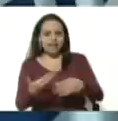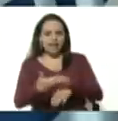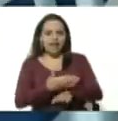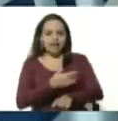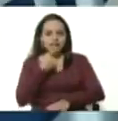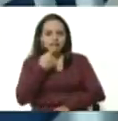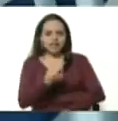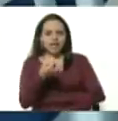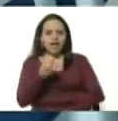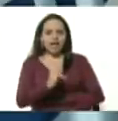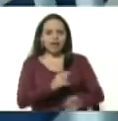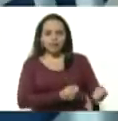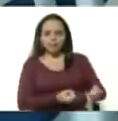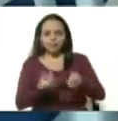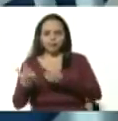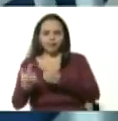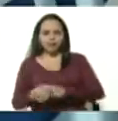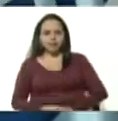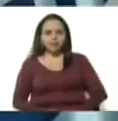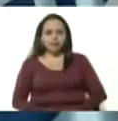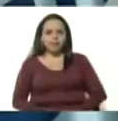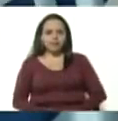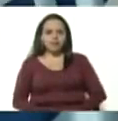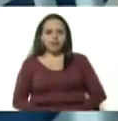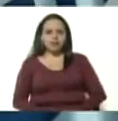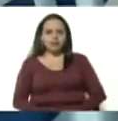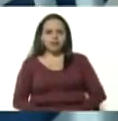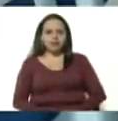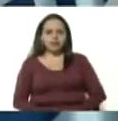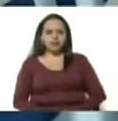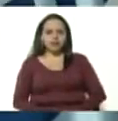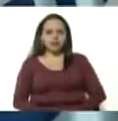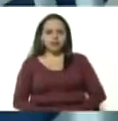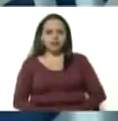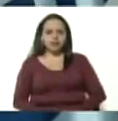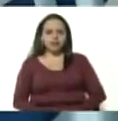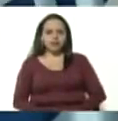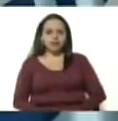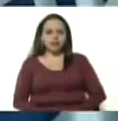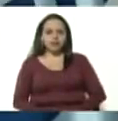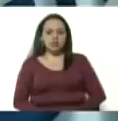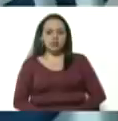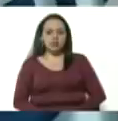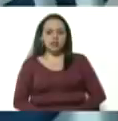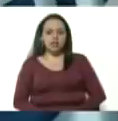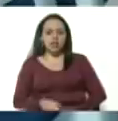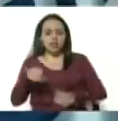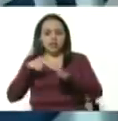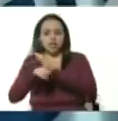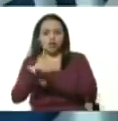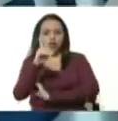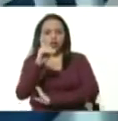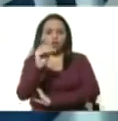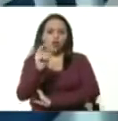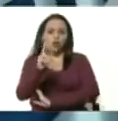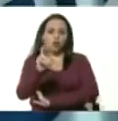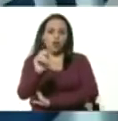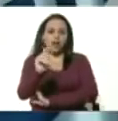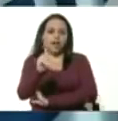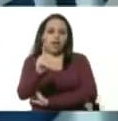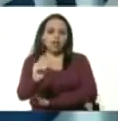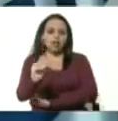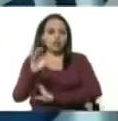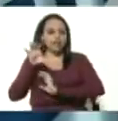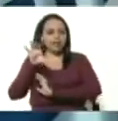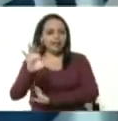serán enviados al Centro Penitenciario Oriente ubicado en el Dorado Estado Bolívar. Los